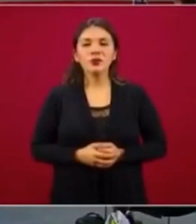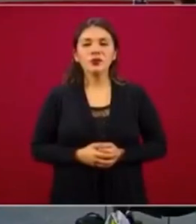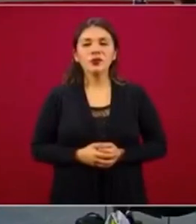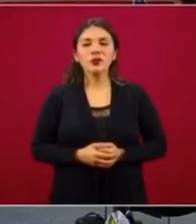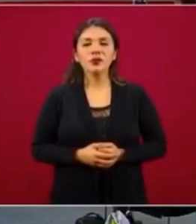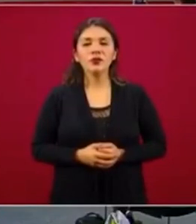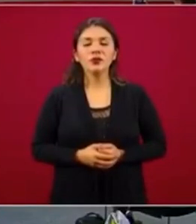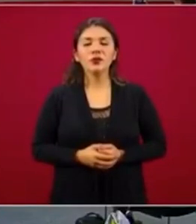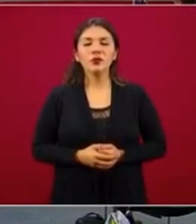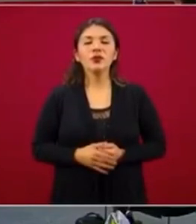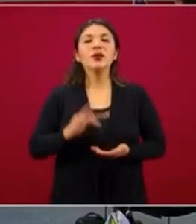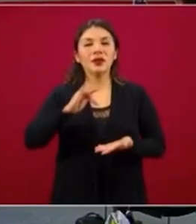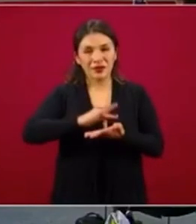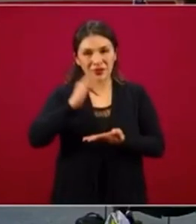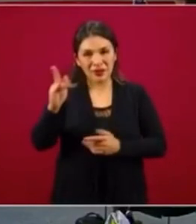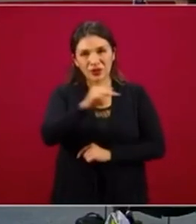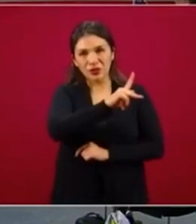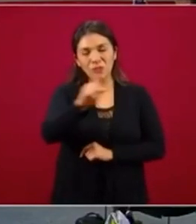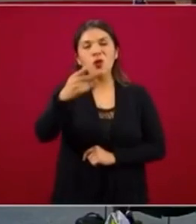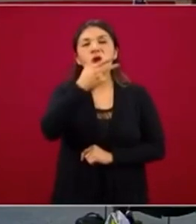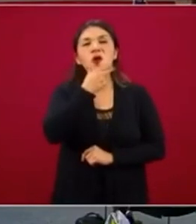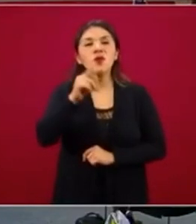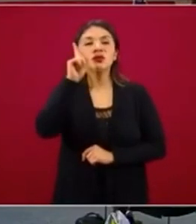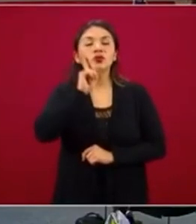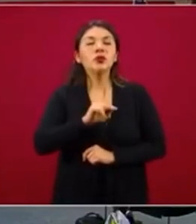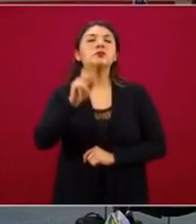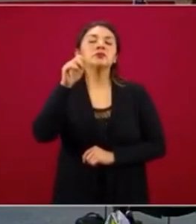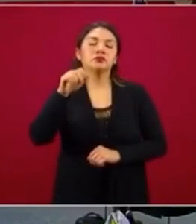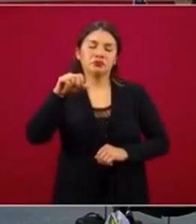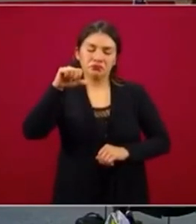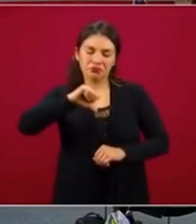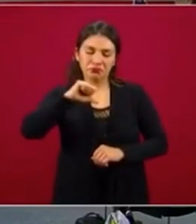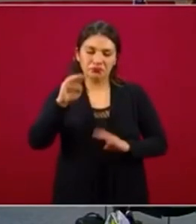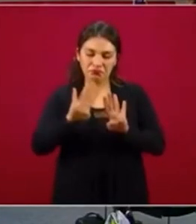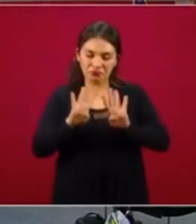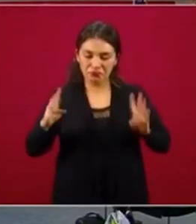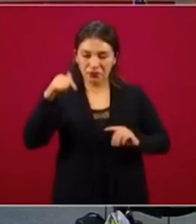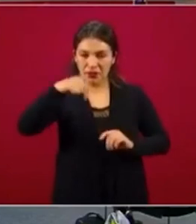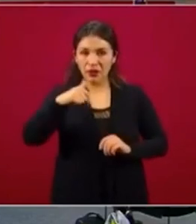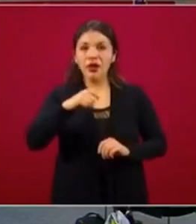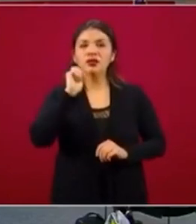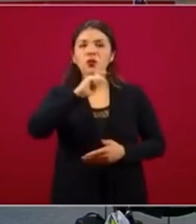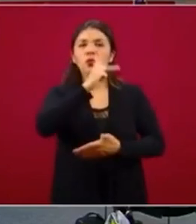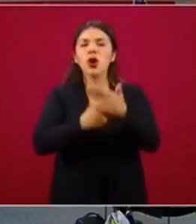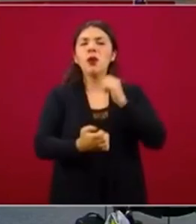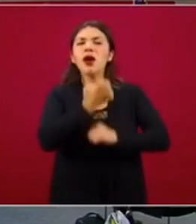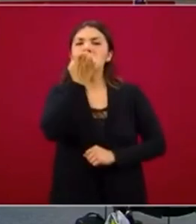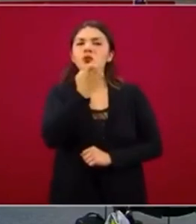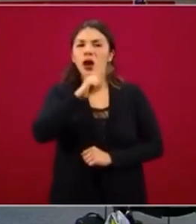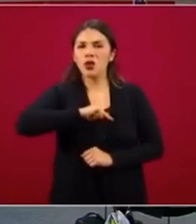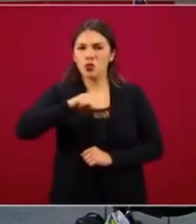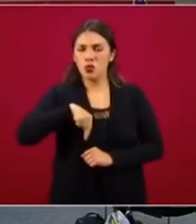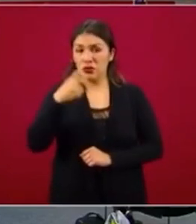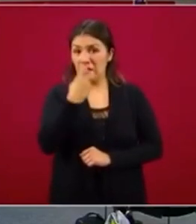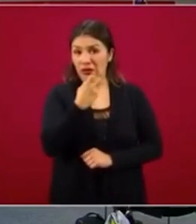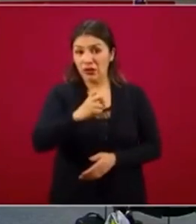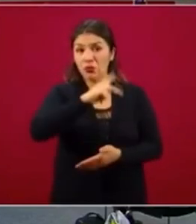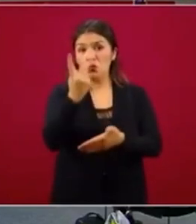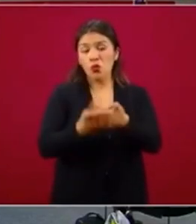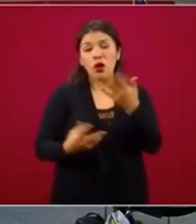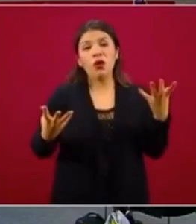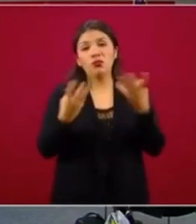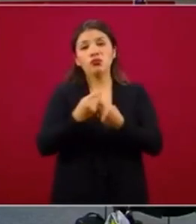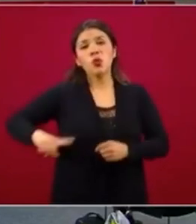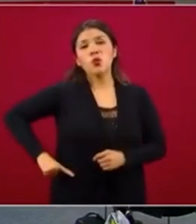Hemos visto aquí en esta mesa, las escuelas nuestras, un programa del gobierno de México, un programa